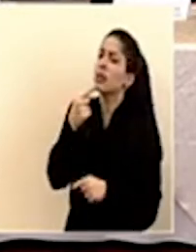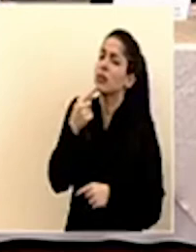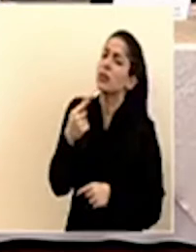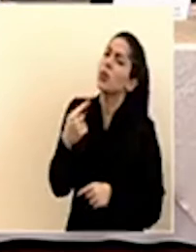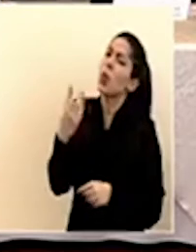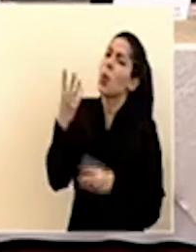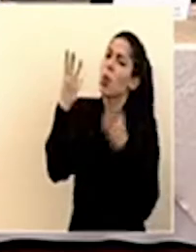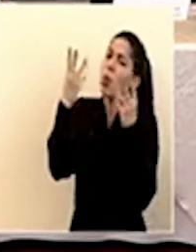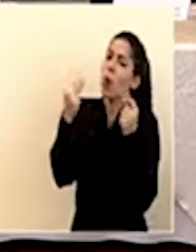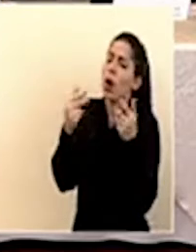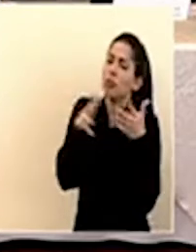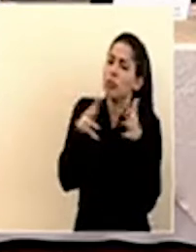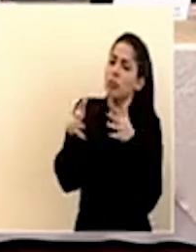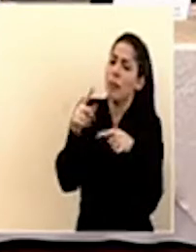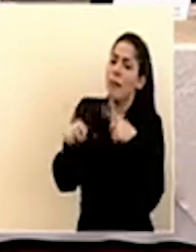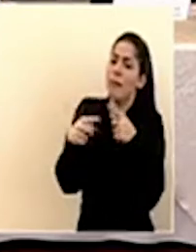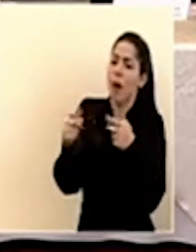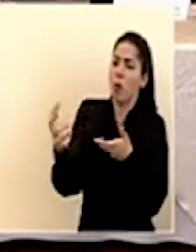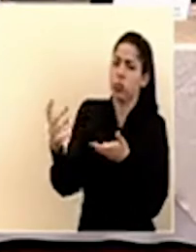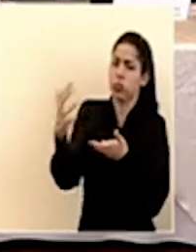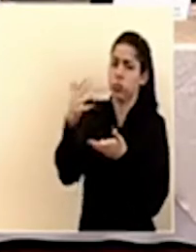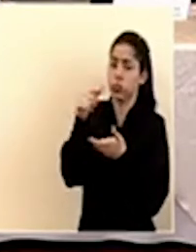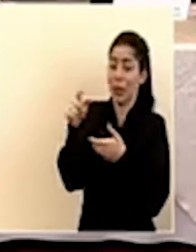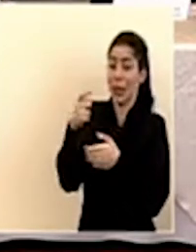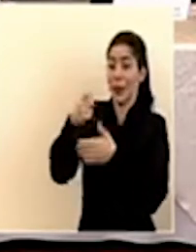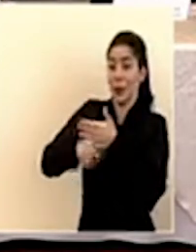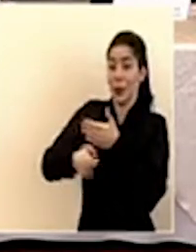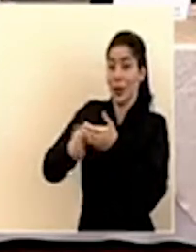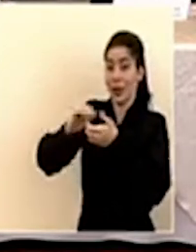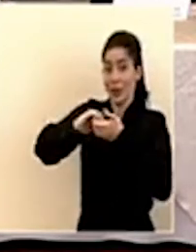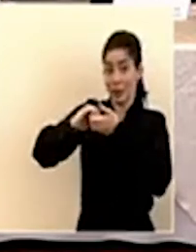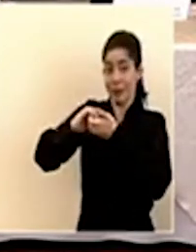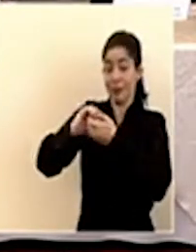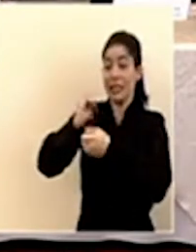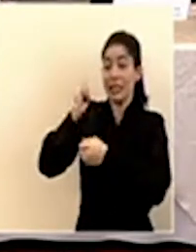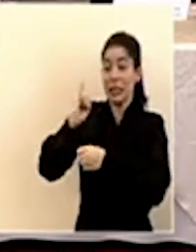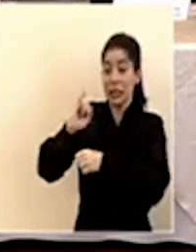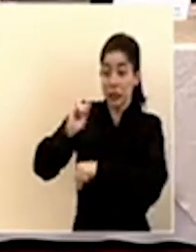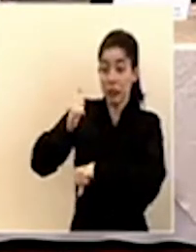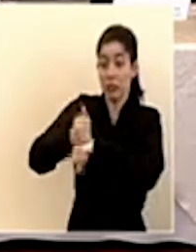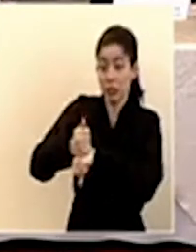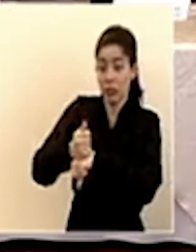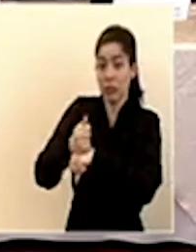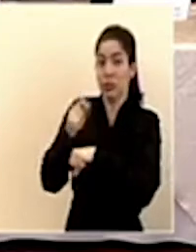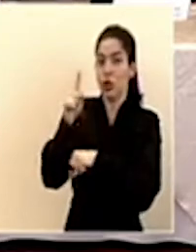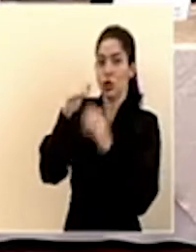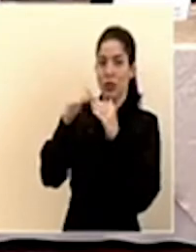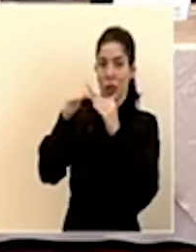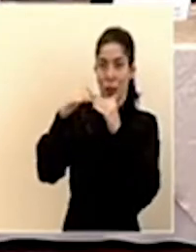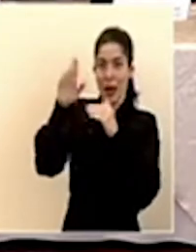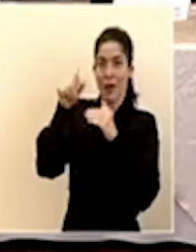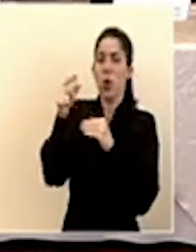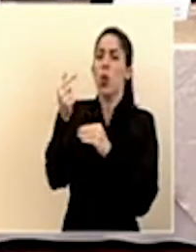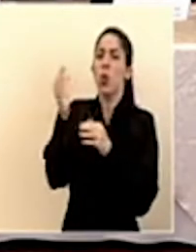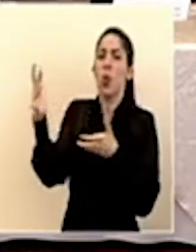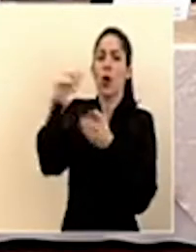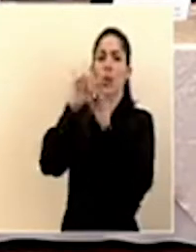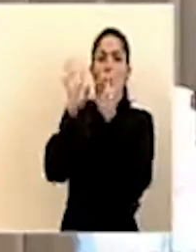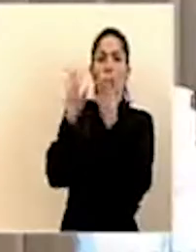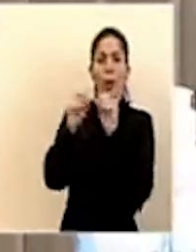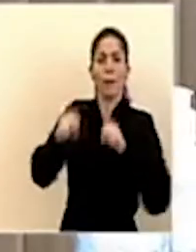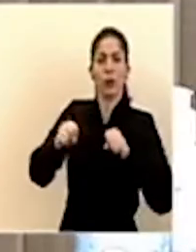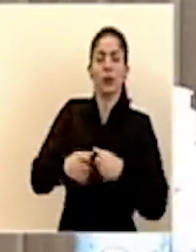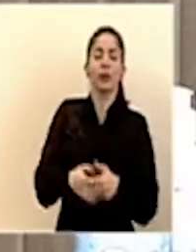proyectará, que se recaudará con el impuesto solidario a partir de este monto del millón de colones. Señor ministro de Hacienda.